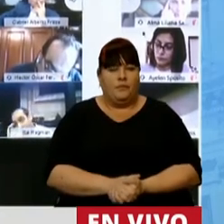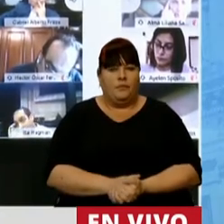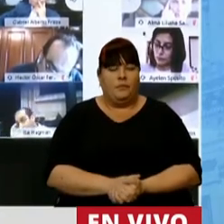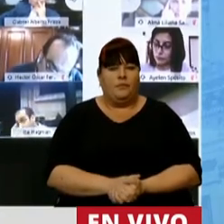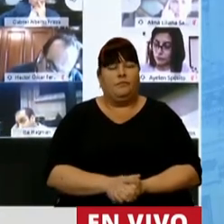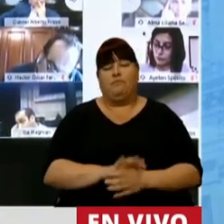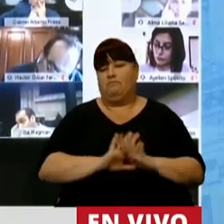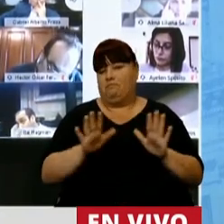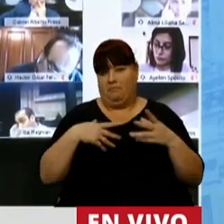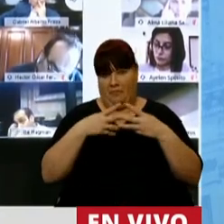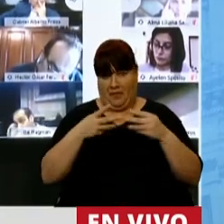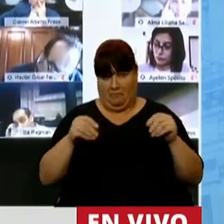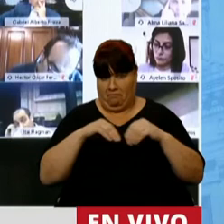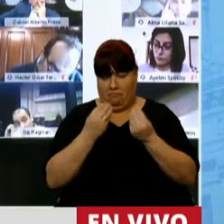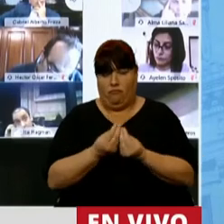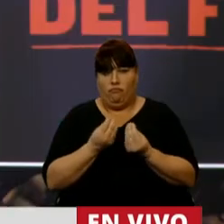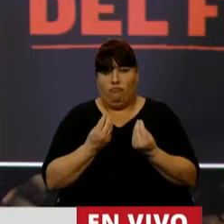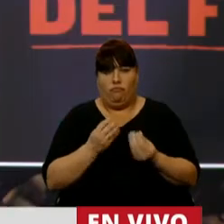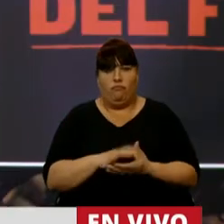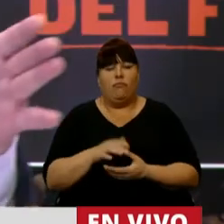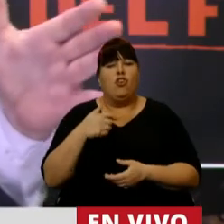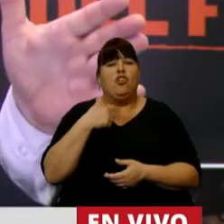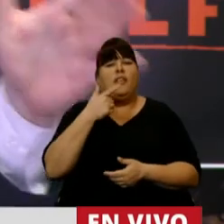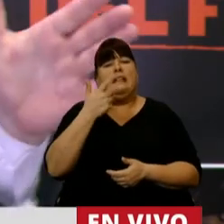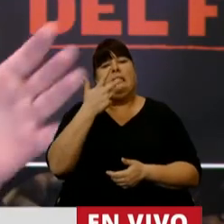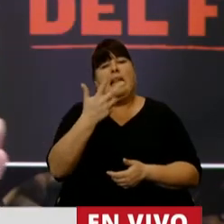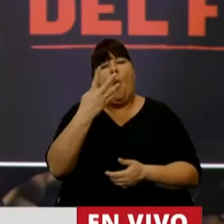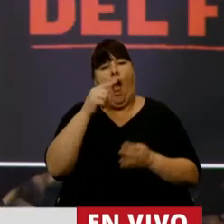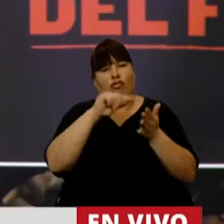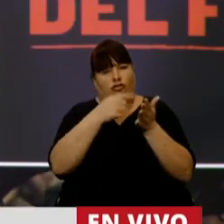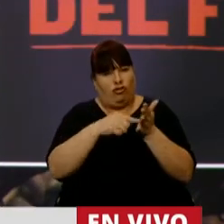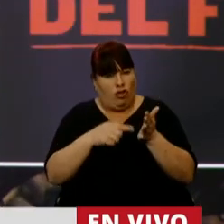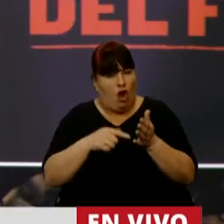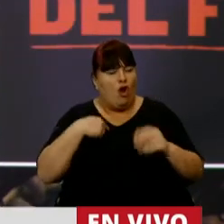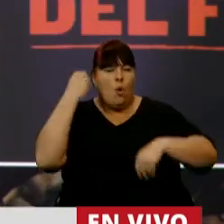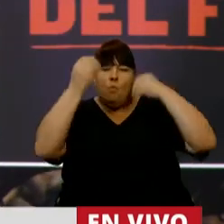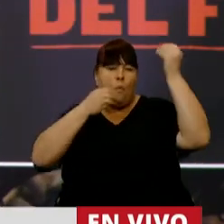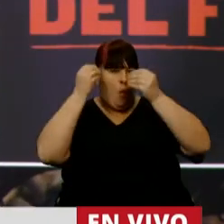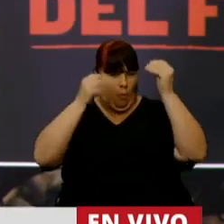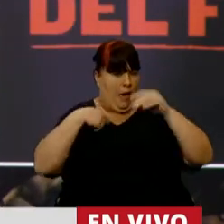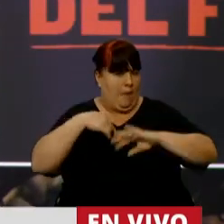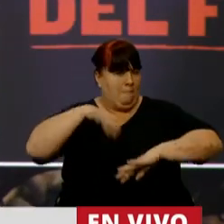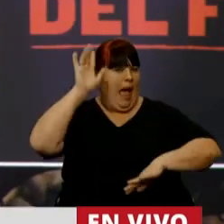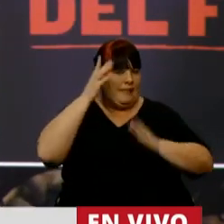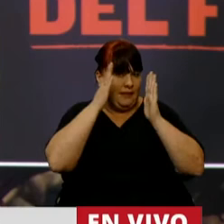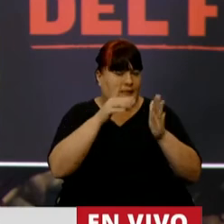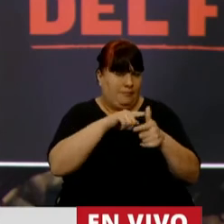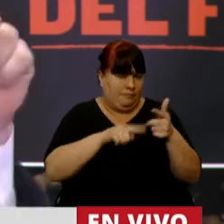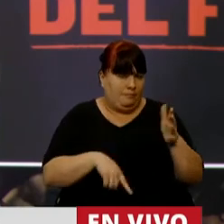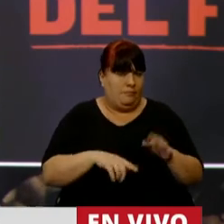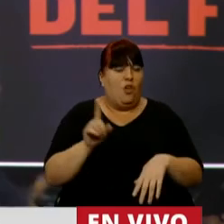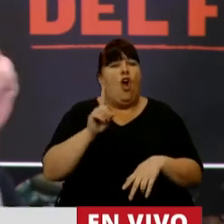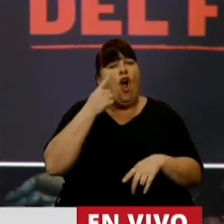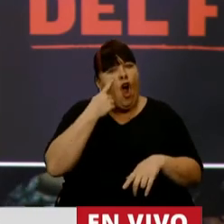en conclusión yo he dicho tres, cuatro puntos que me preocupan seriamente no